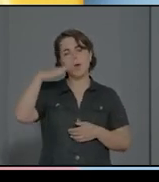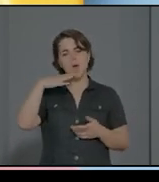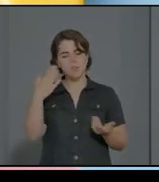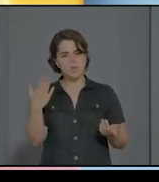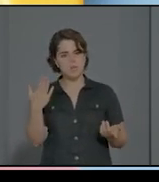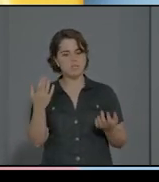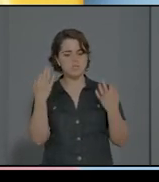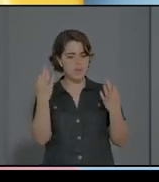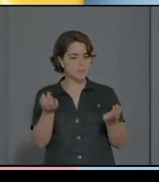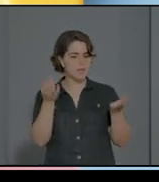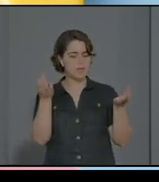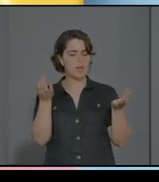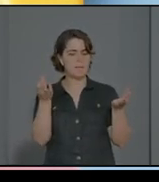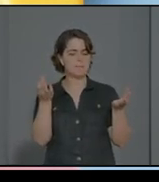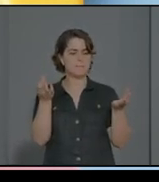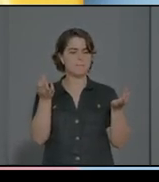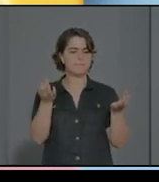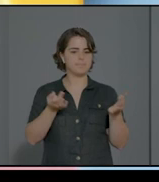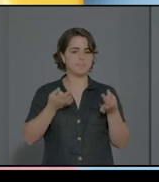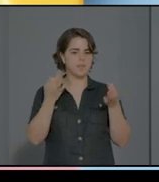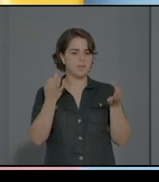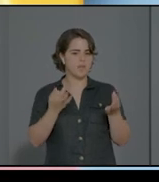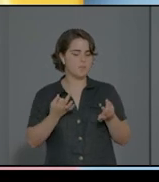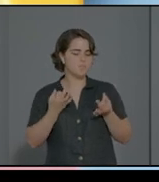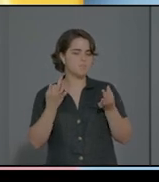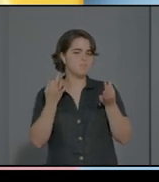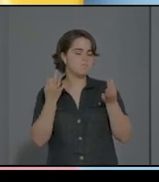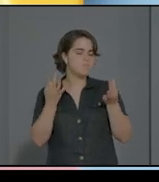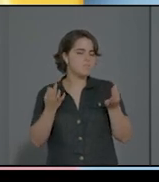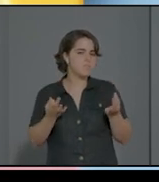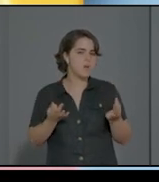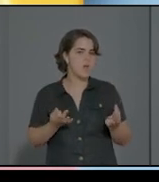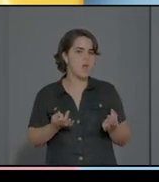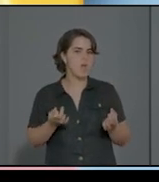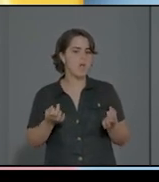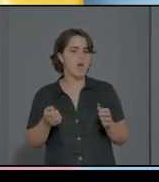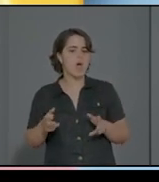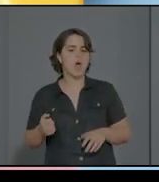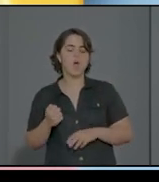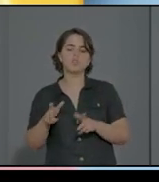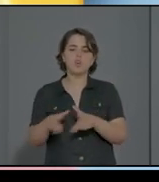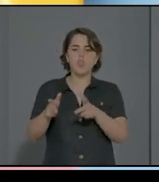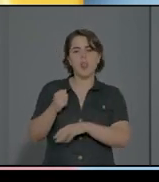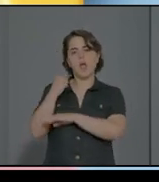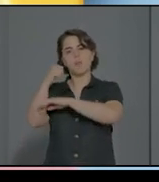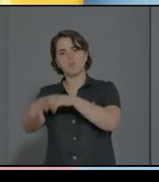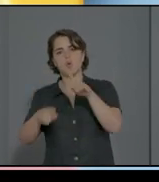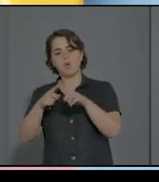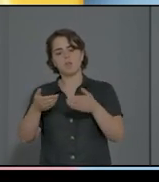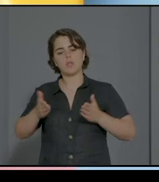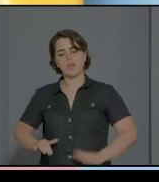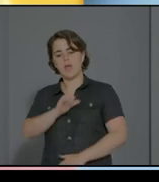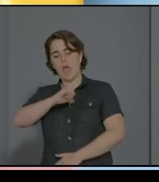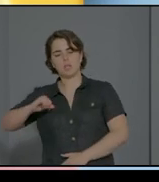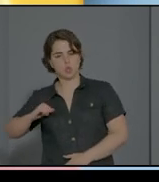social para la autonomía del hijo y esto naturalmente ayuda a